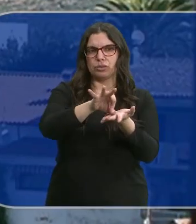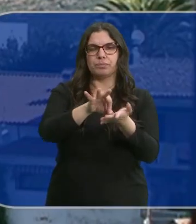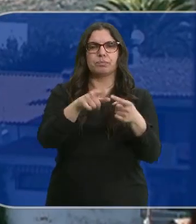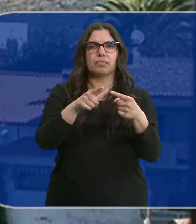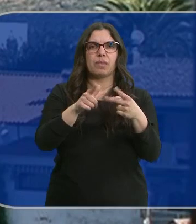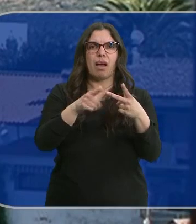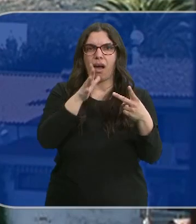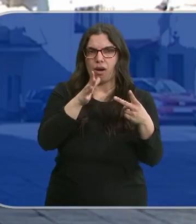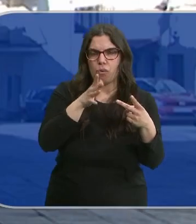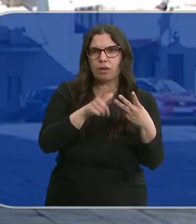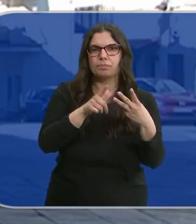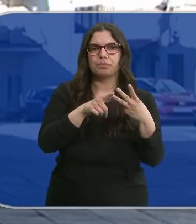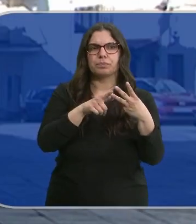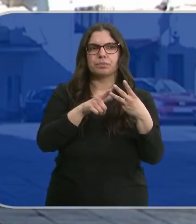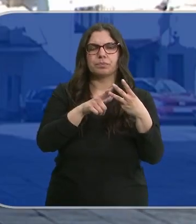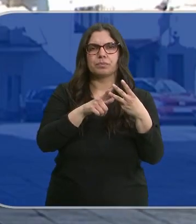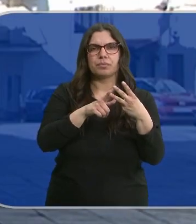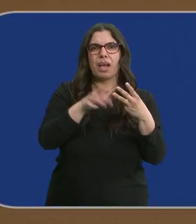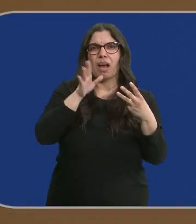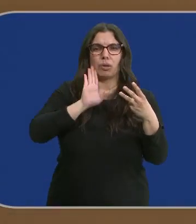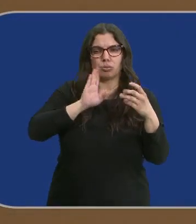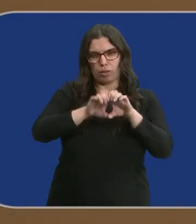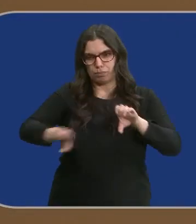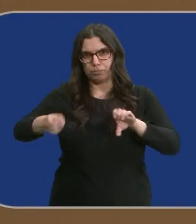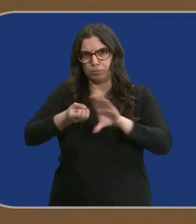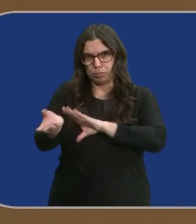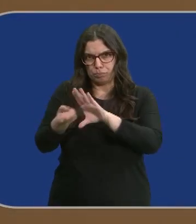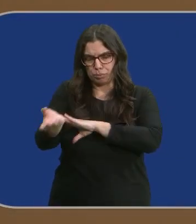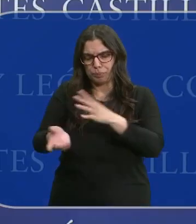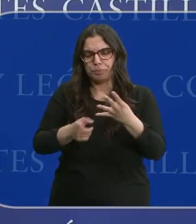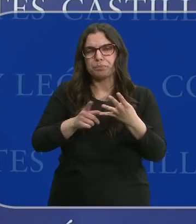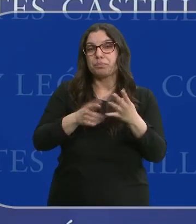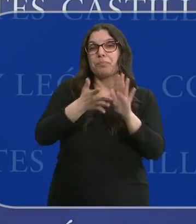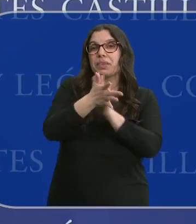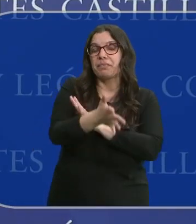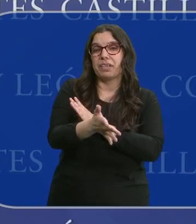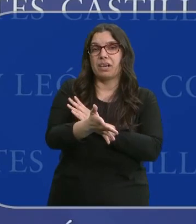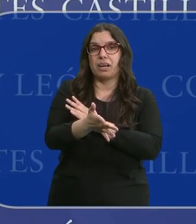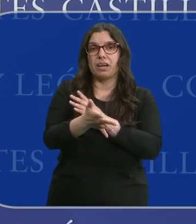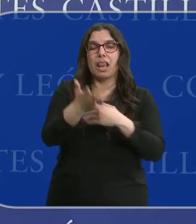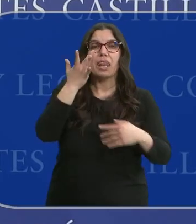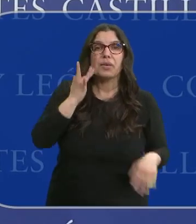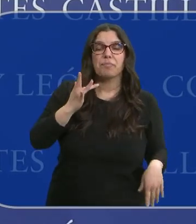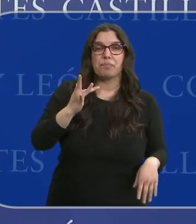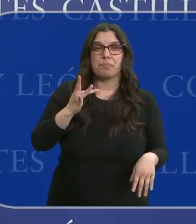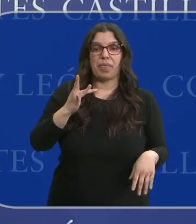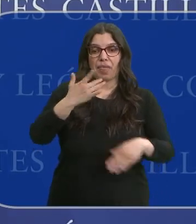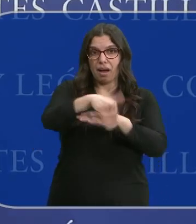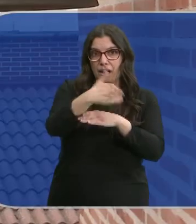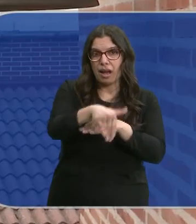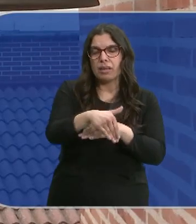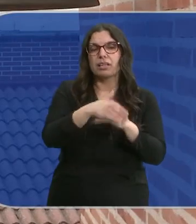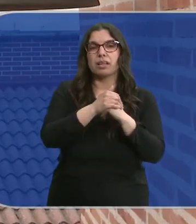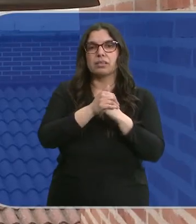Abastecimiento de aguas, de evacuación de aguas residuales, estamos hablando de limpieza de las